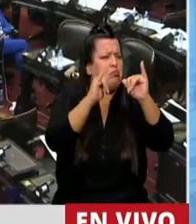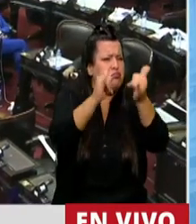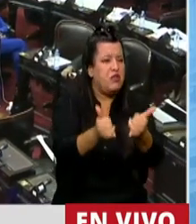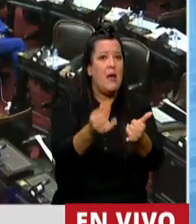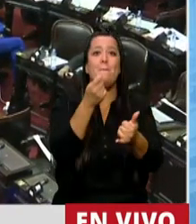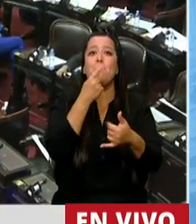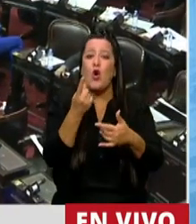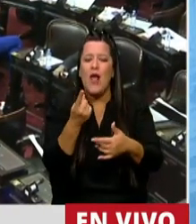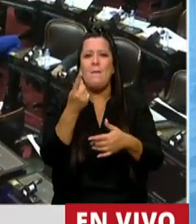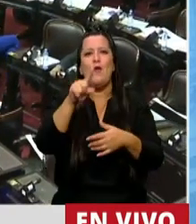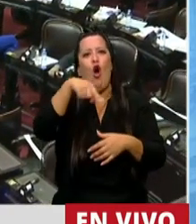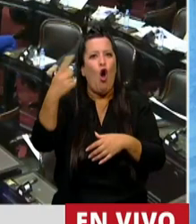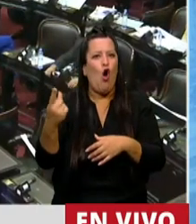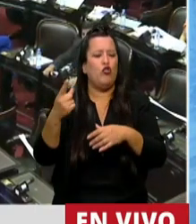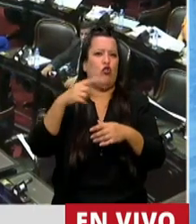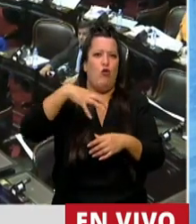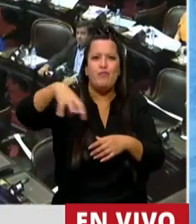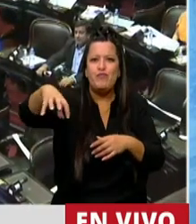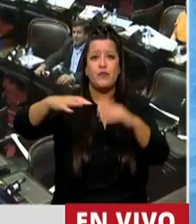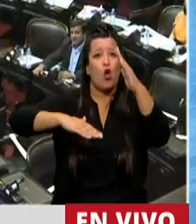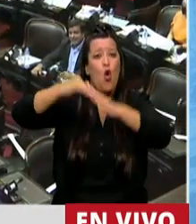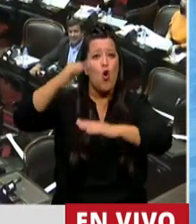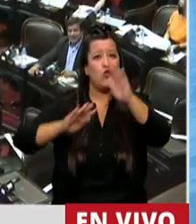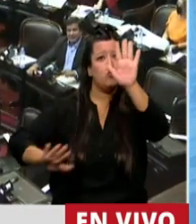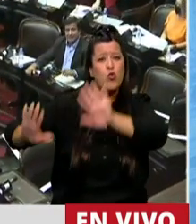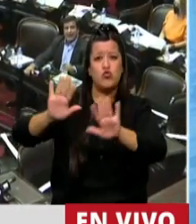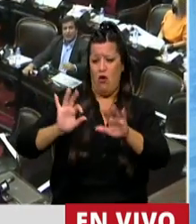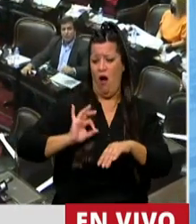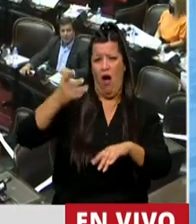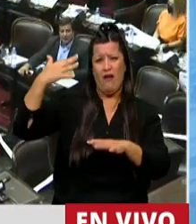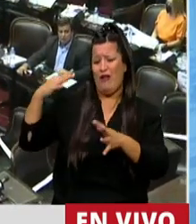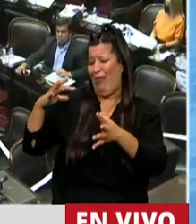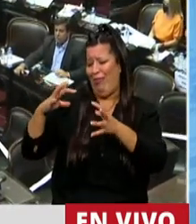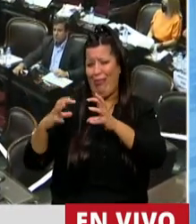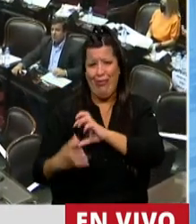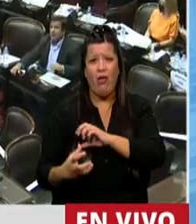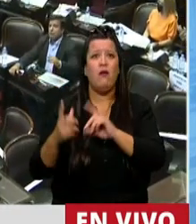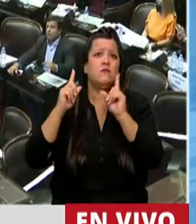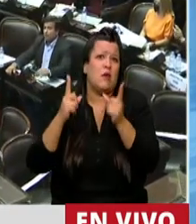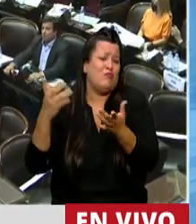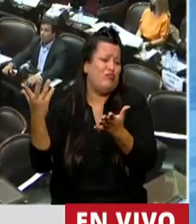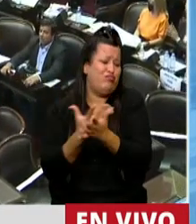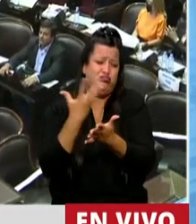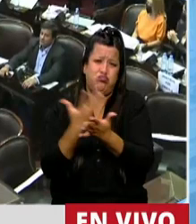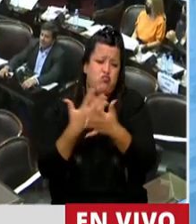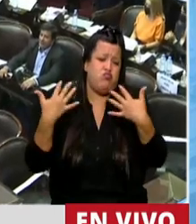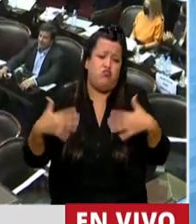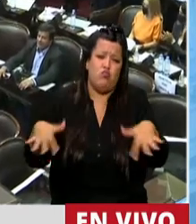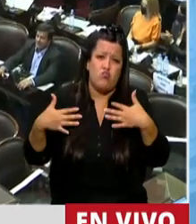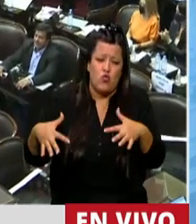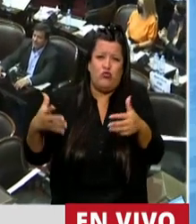como la construcción que venía de años malos y que sufrió entre